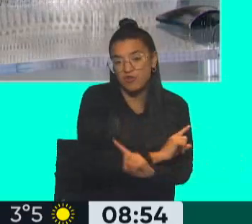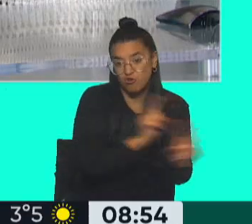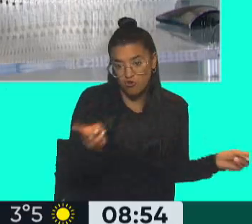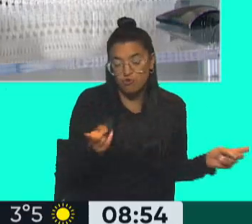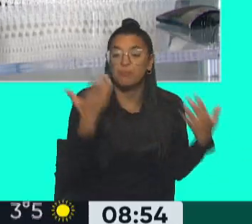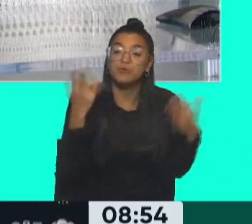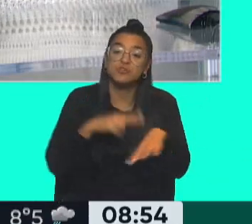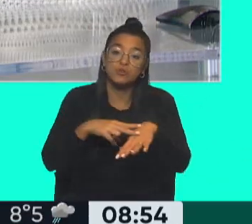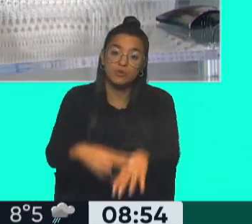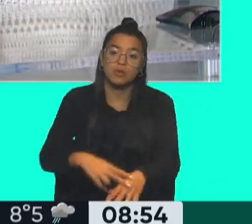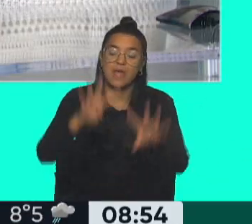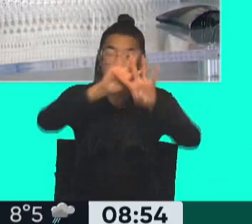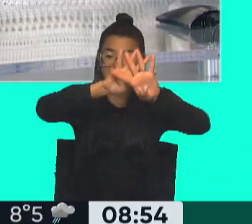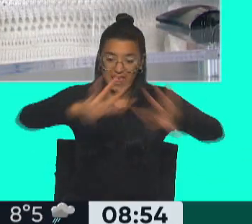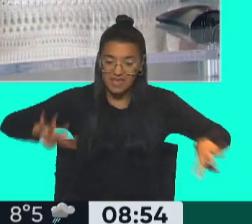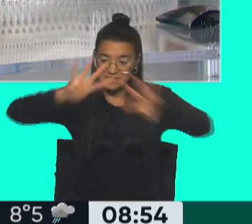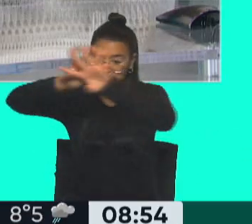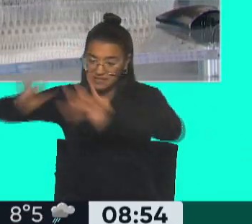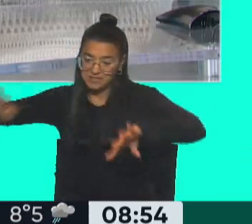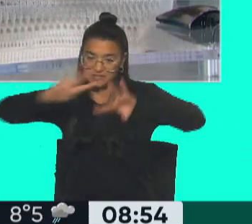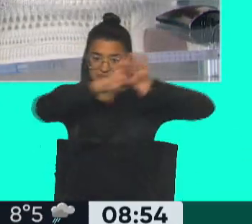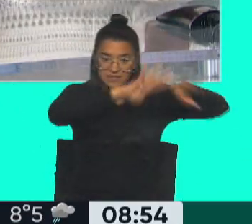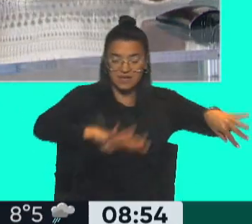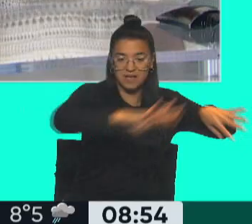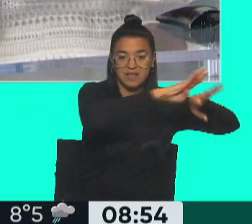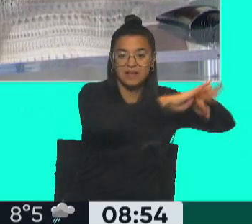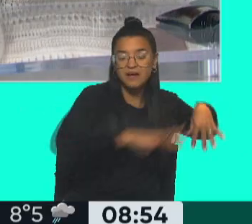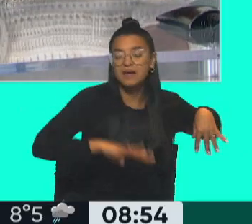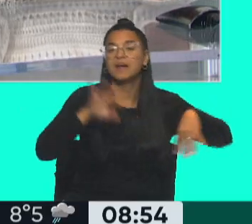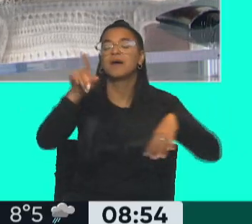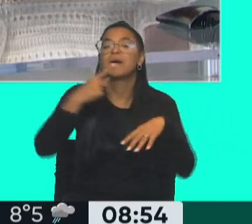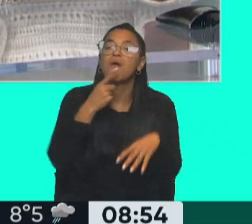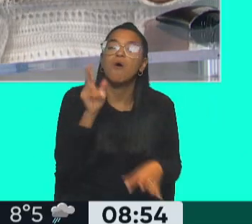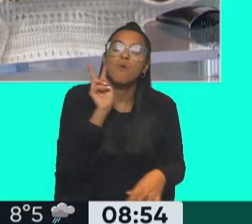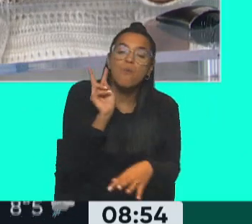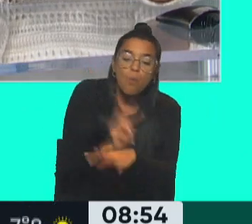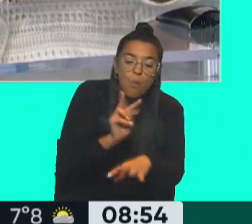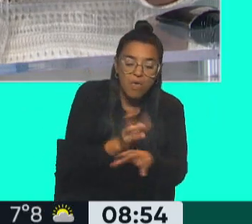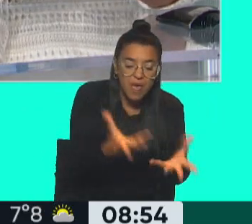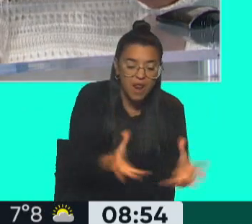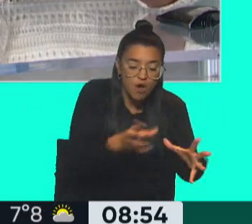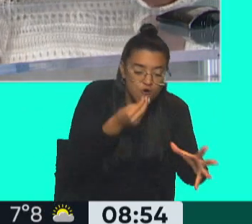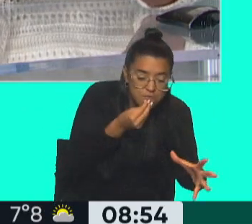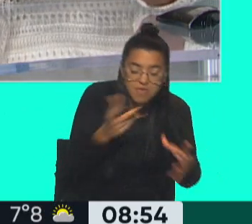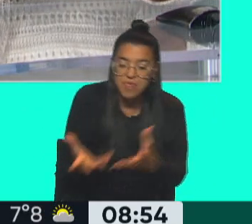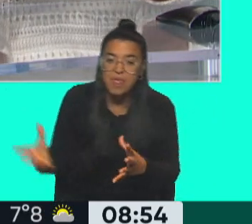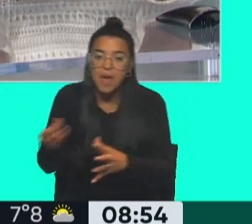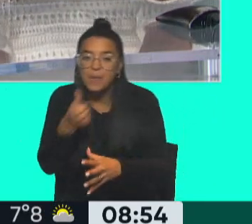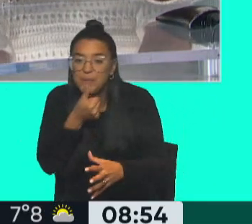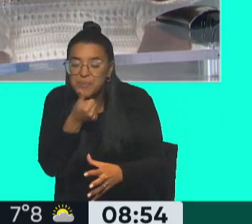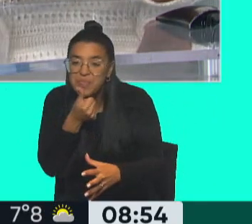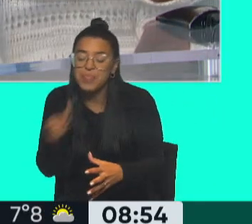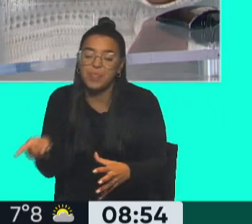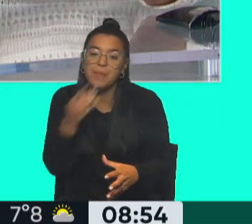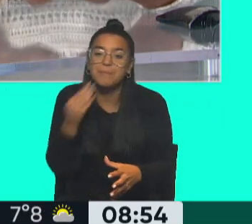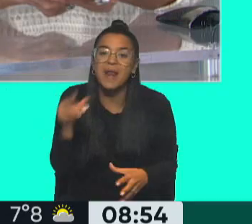recomienda poner mallas, telas metálicas, proteger los lugares de comida o de bebida de las aves. Para que no tengan contacto.